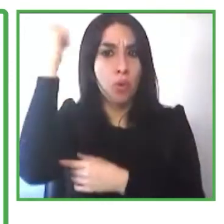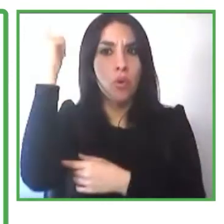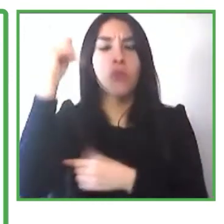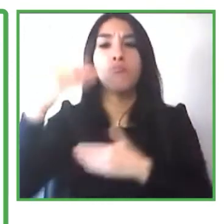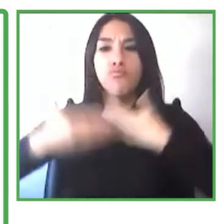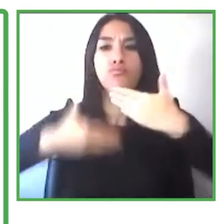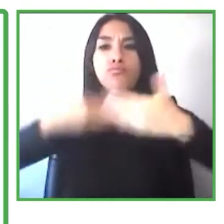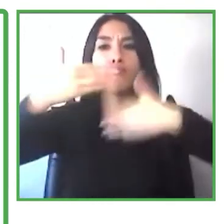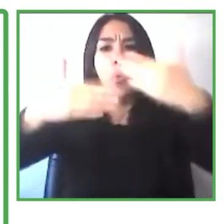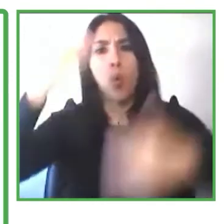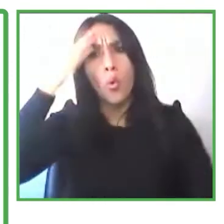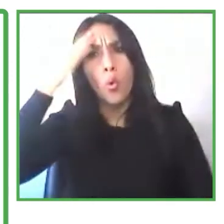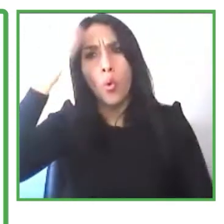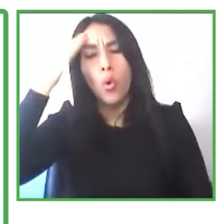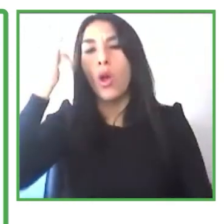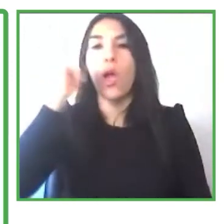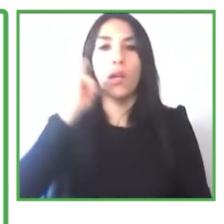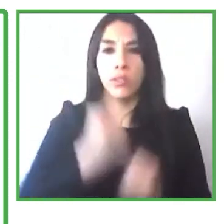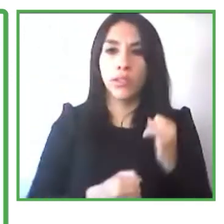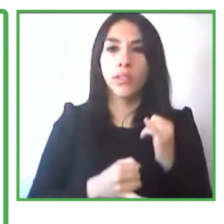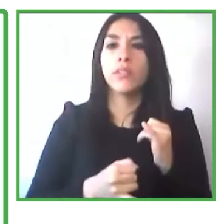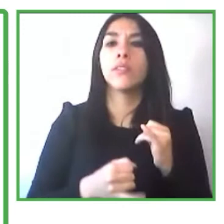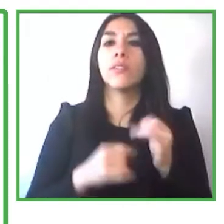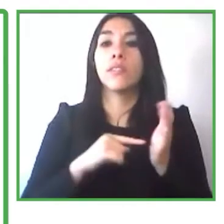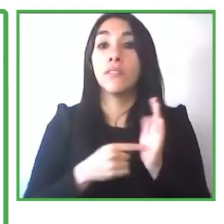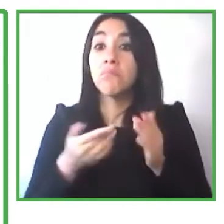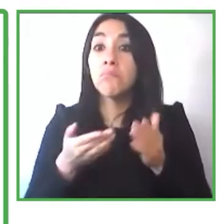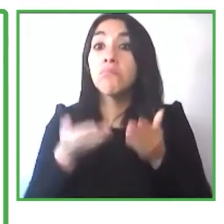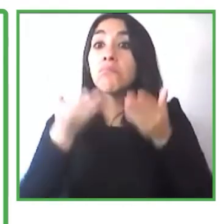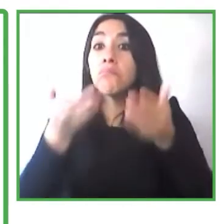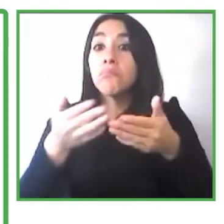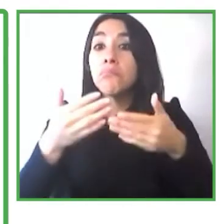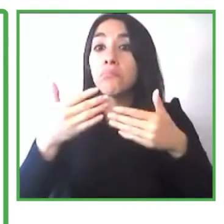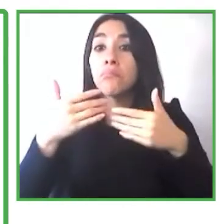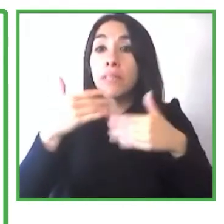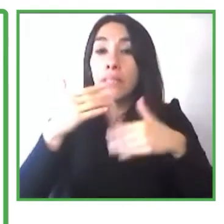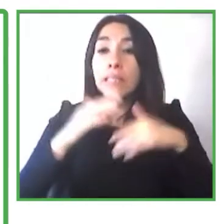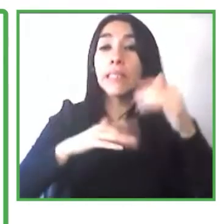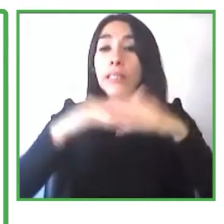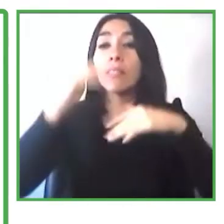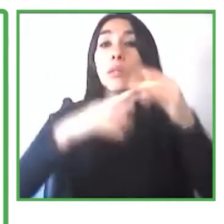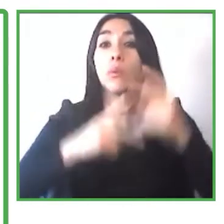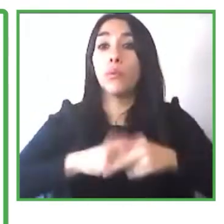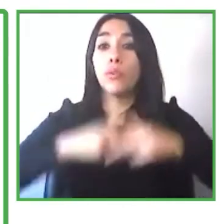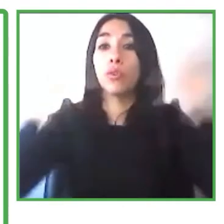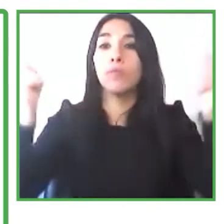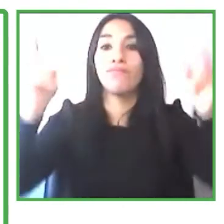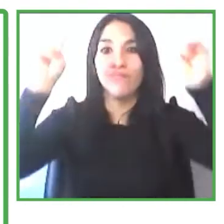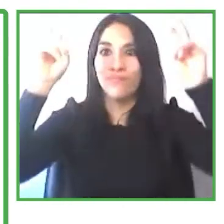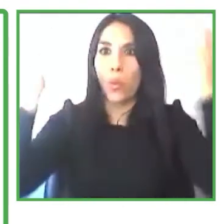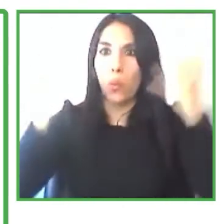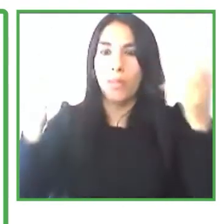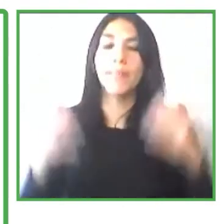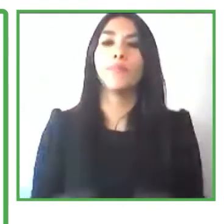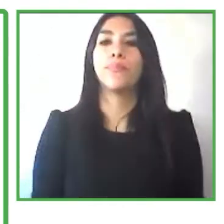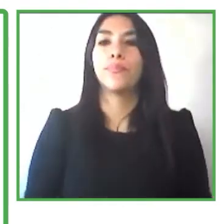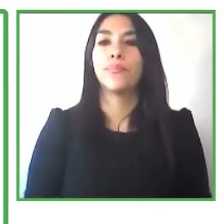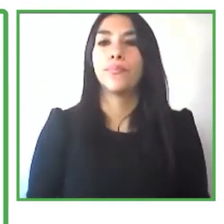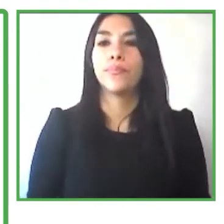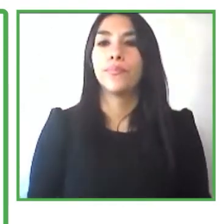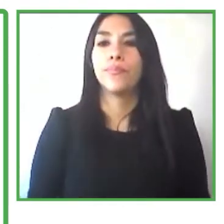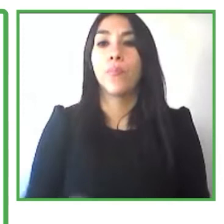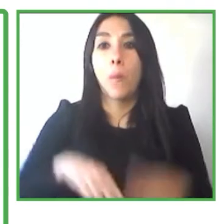herramientas también publicaciones sobre los temas más recientes el último